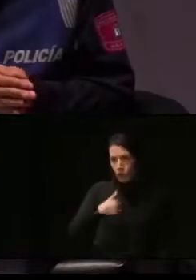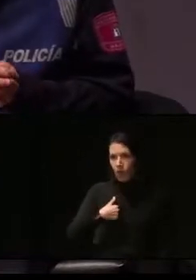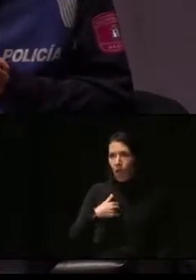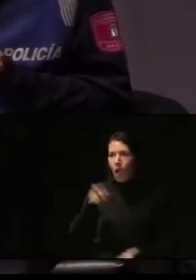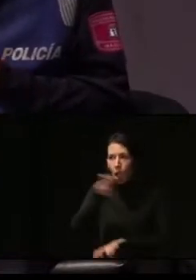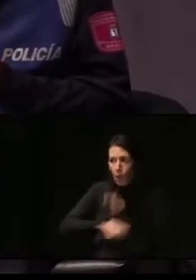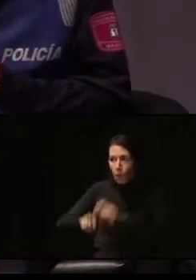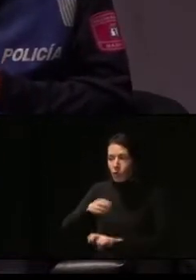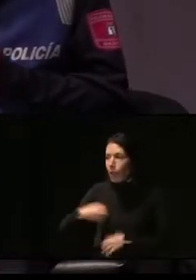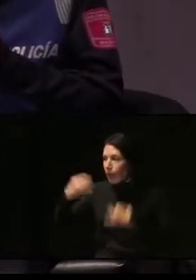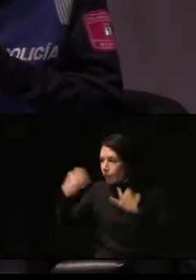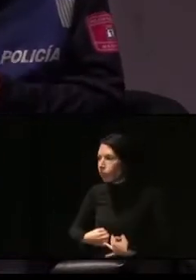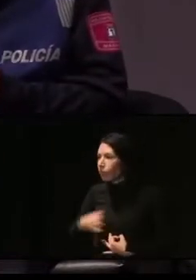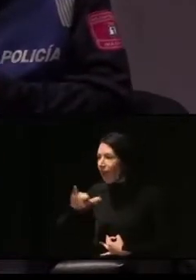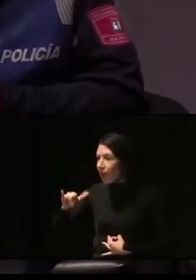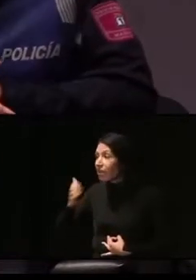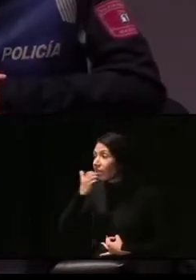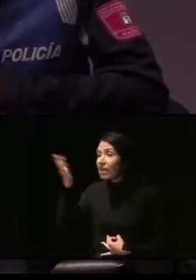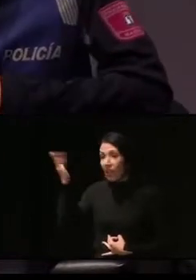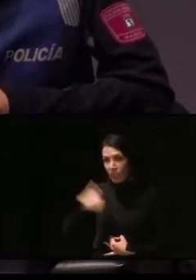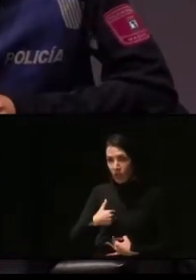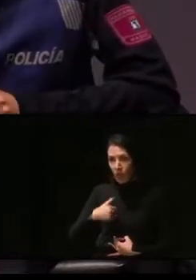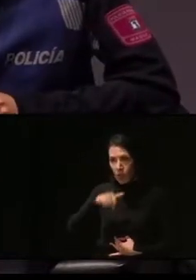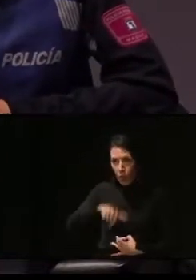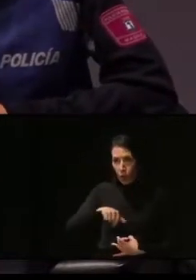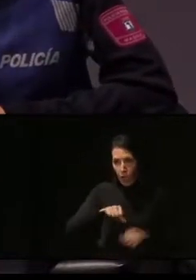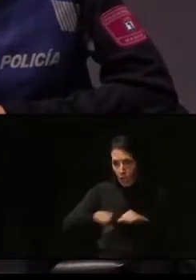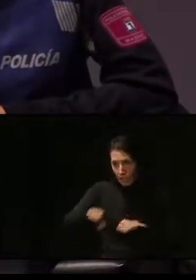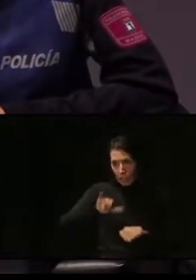disponible y a que, si no lo está, lo esté desde el día de hoy.